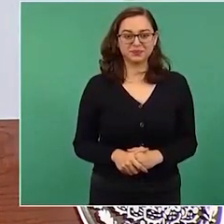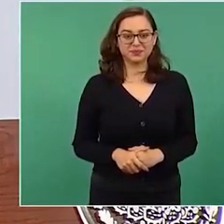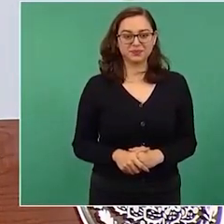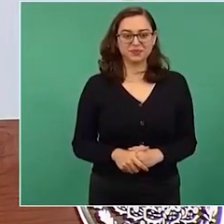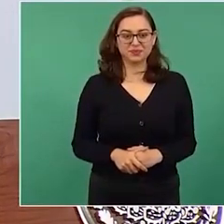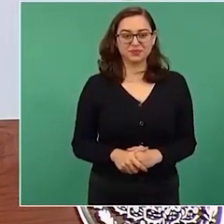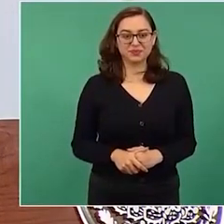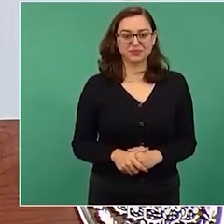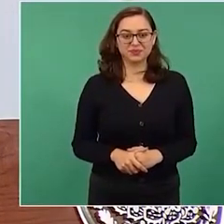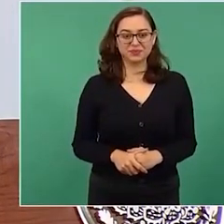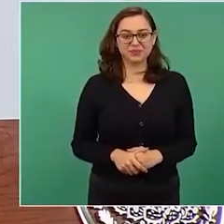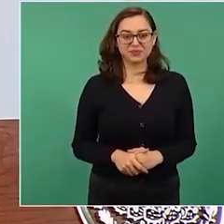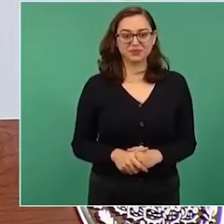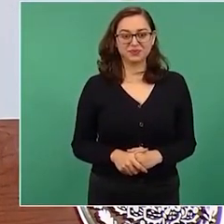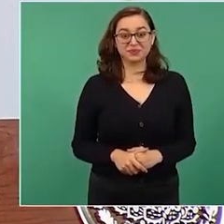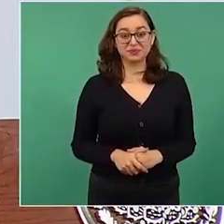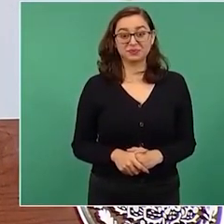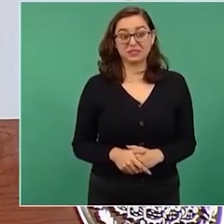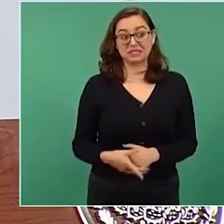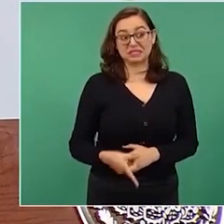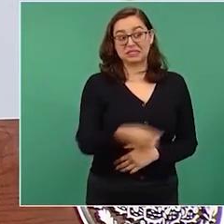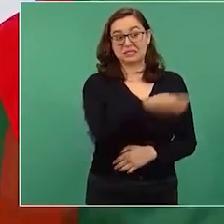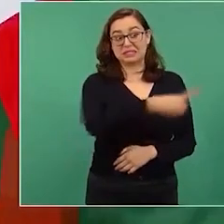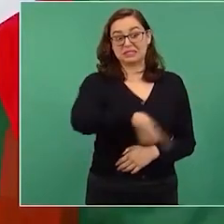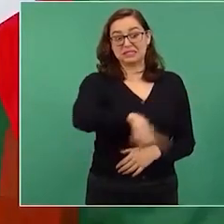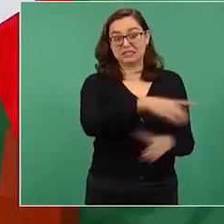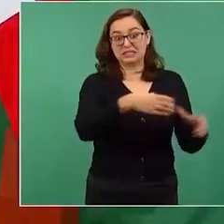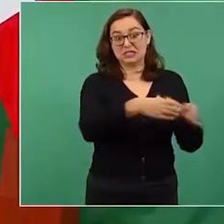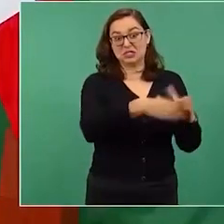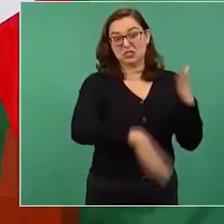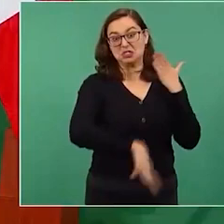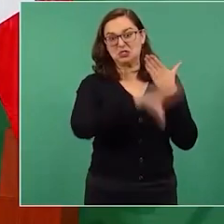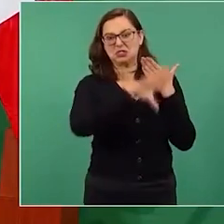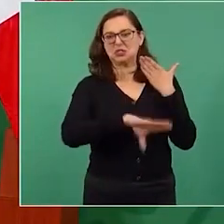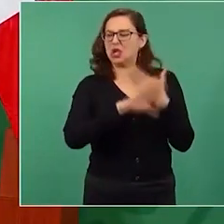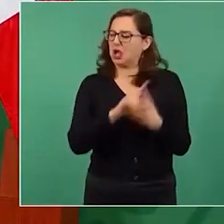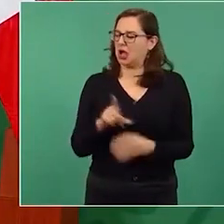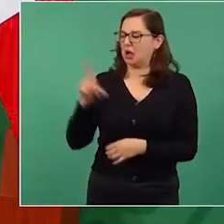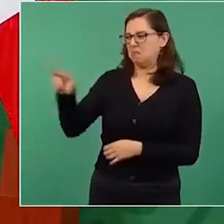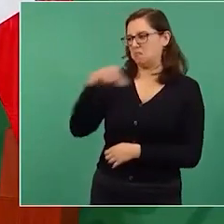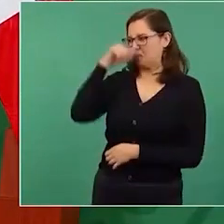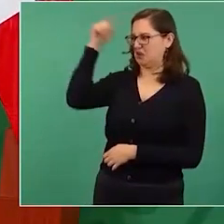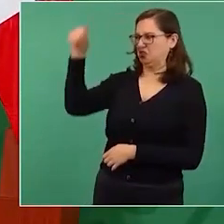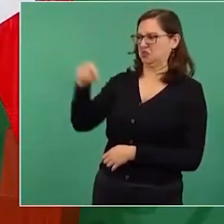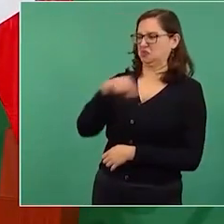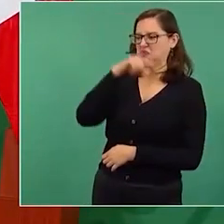Van a decir este a nuestros adversarios. Es un ególatra.